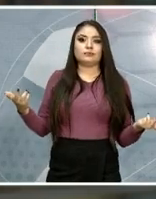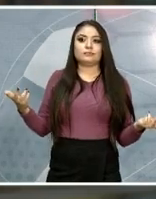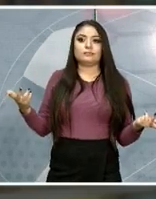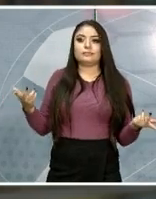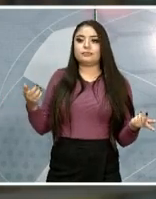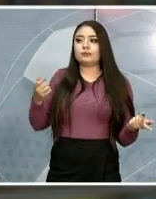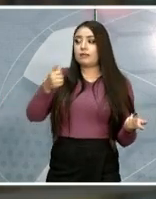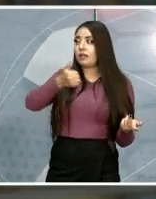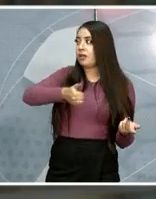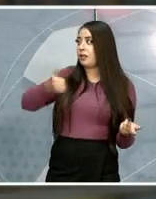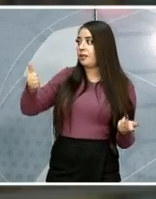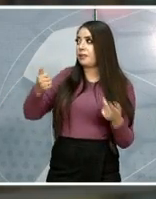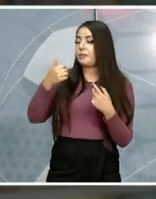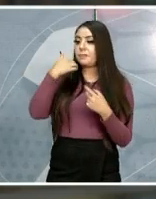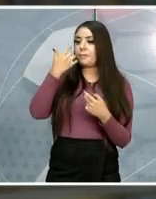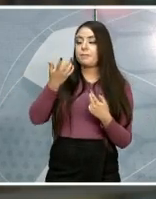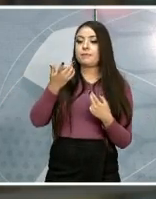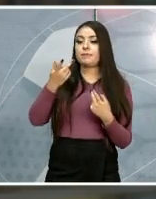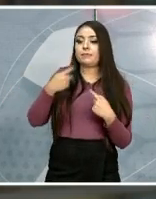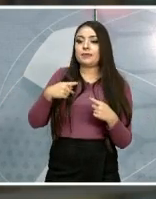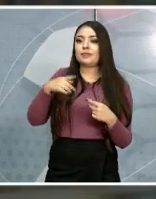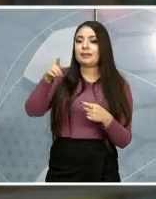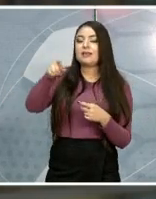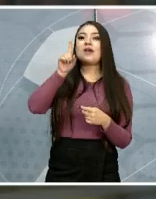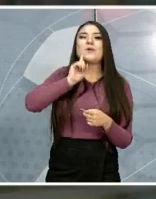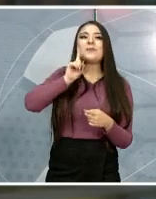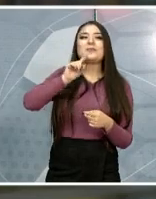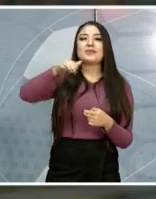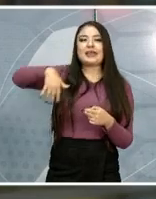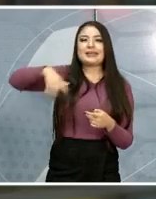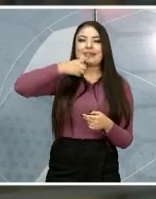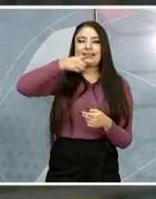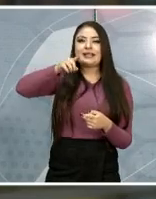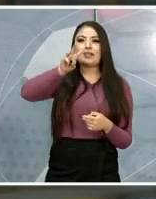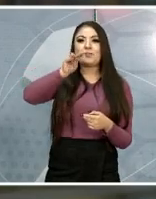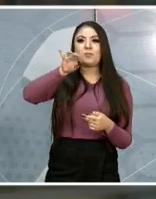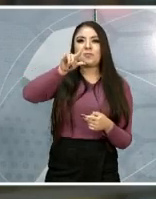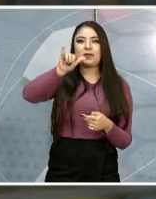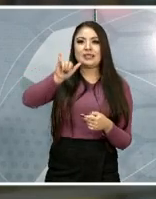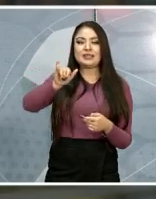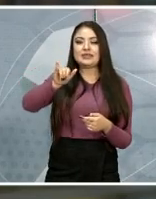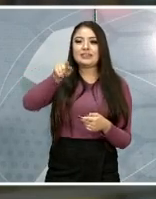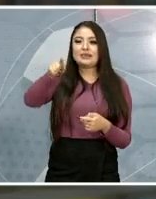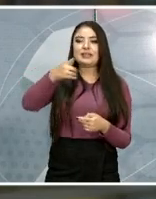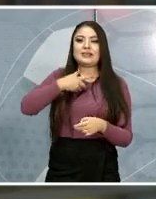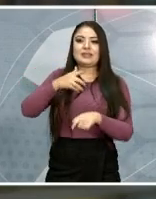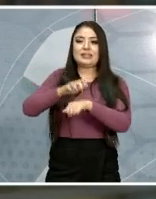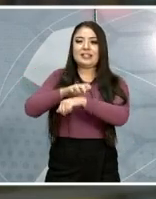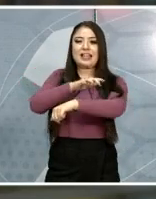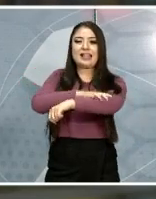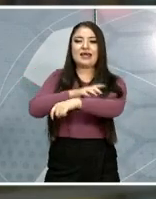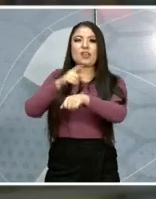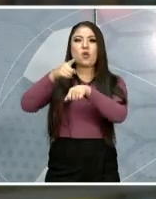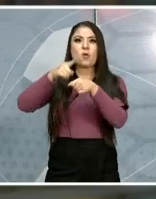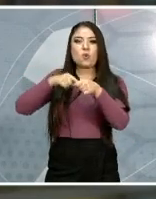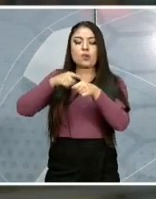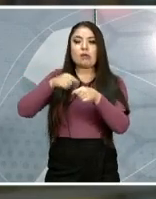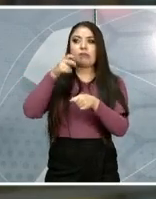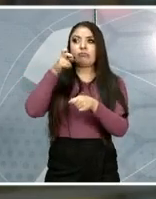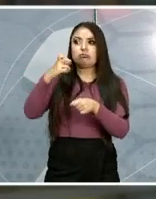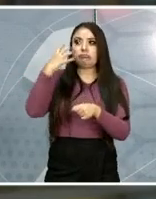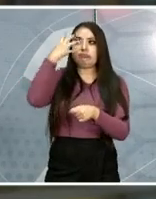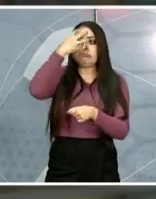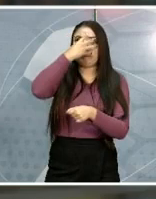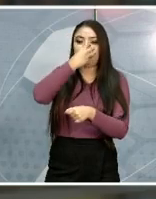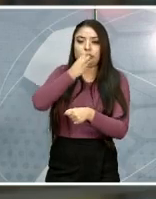ganas. Es Winnie Harlow la modelo que tiene vitíligo, tiene una belleza muy particular, como Yalitza,